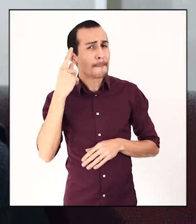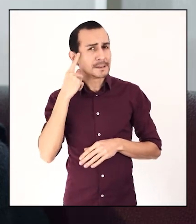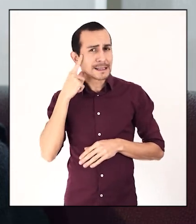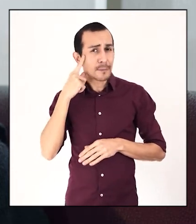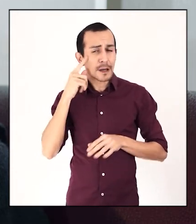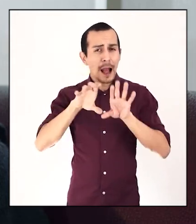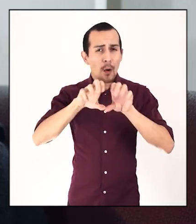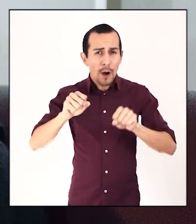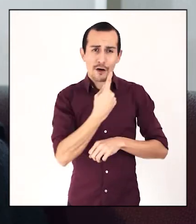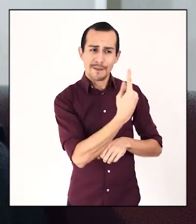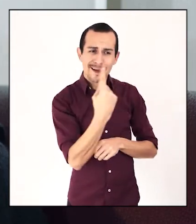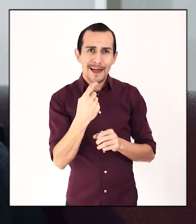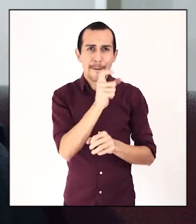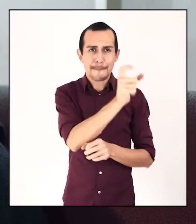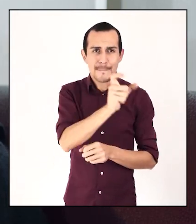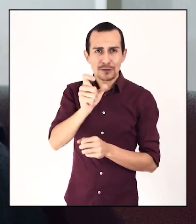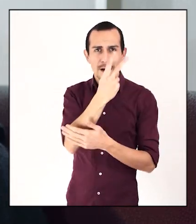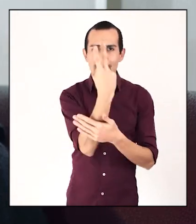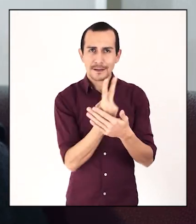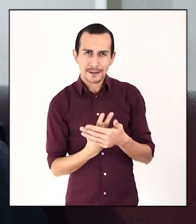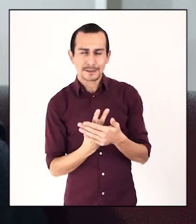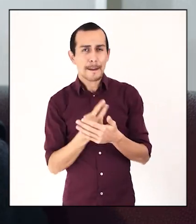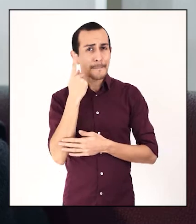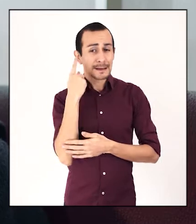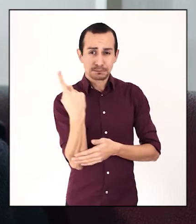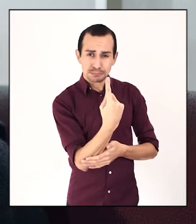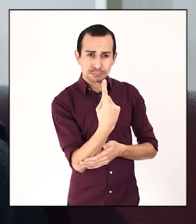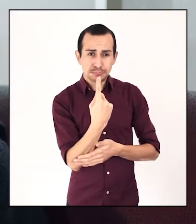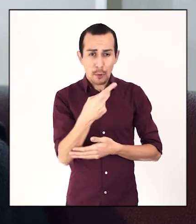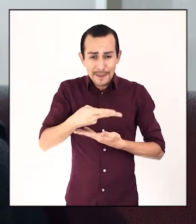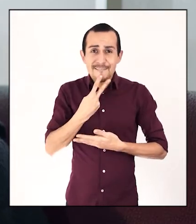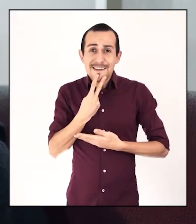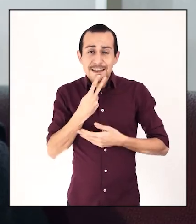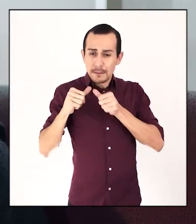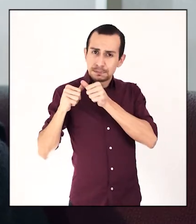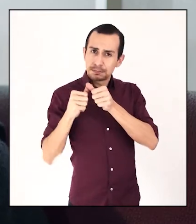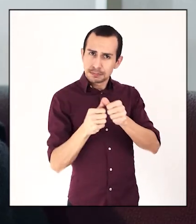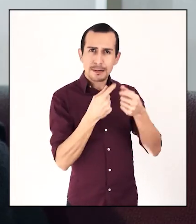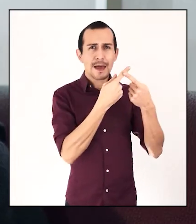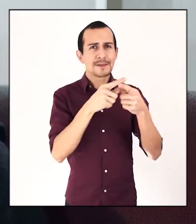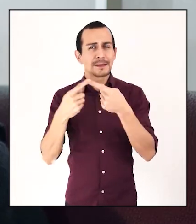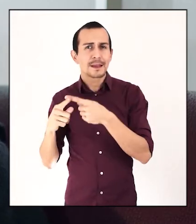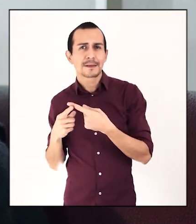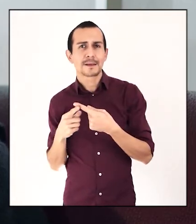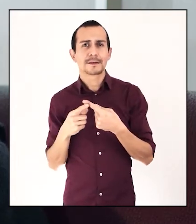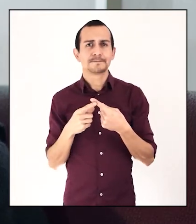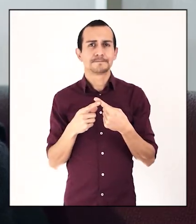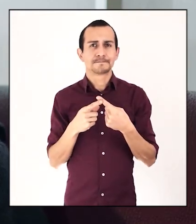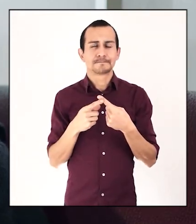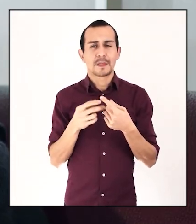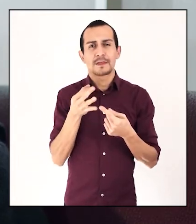que el compromiso de los artistas, de cada uno de ellos, por esta vigencia de la pintura en distintas,